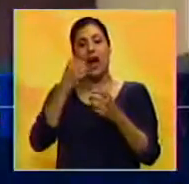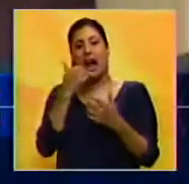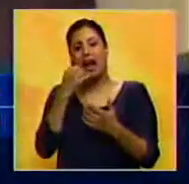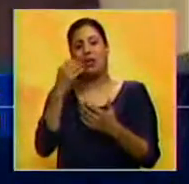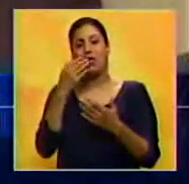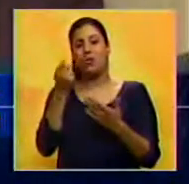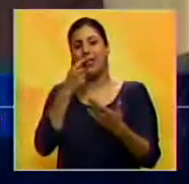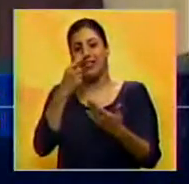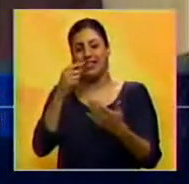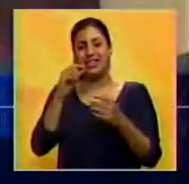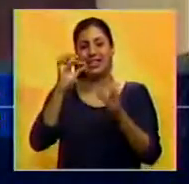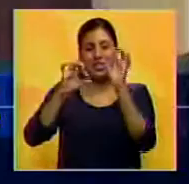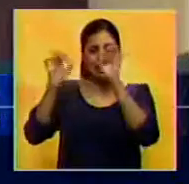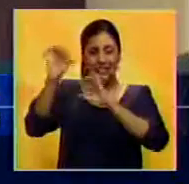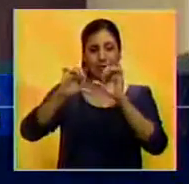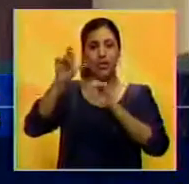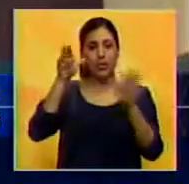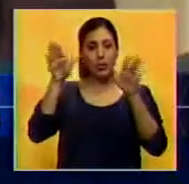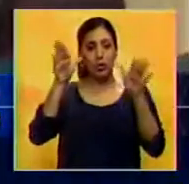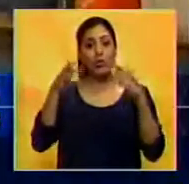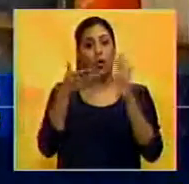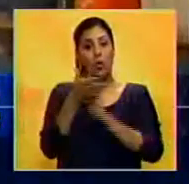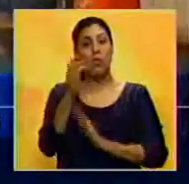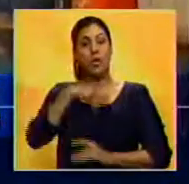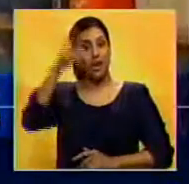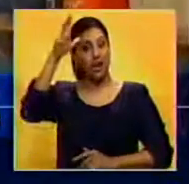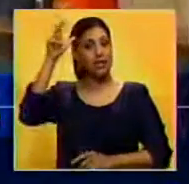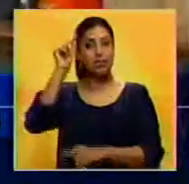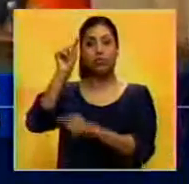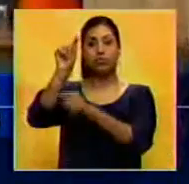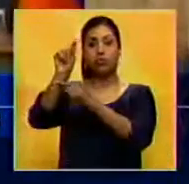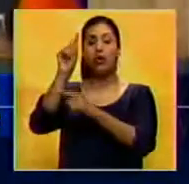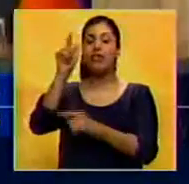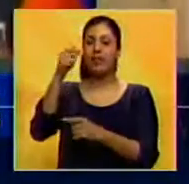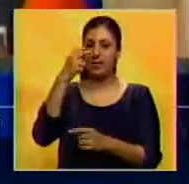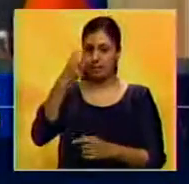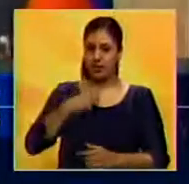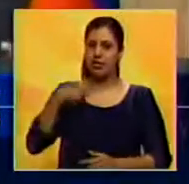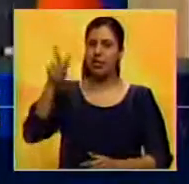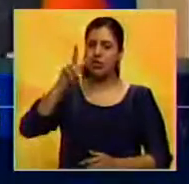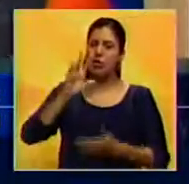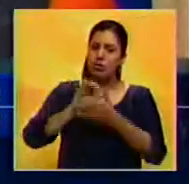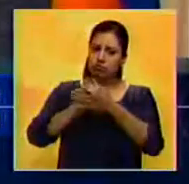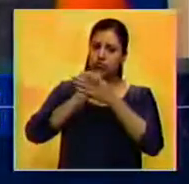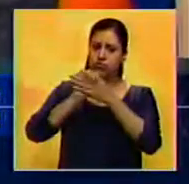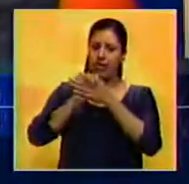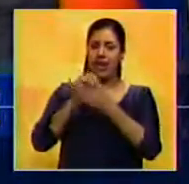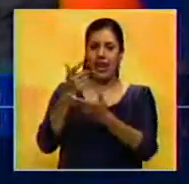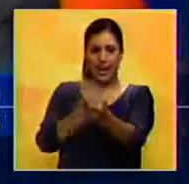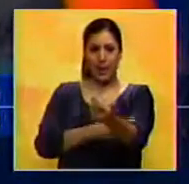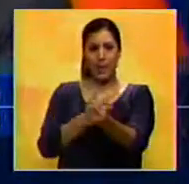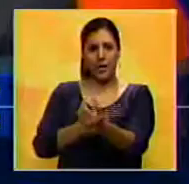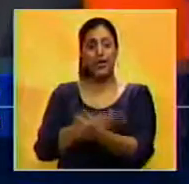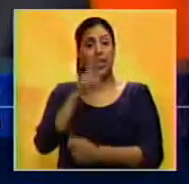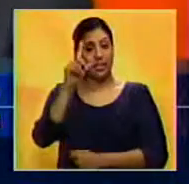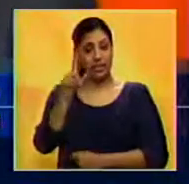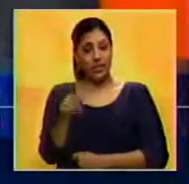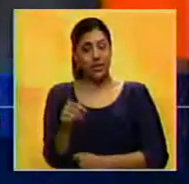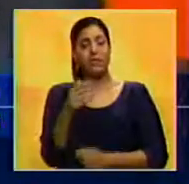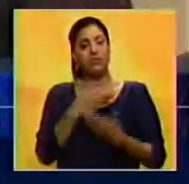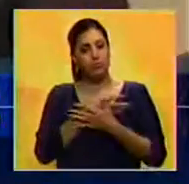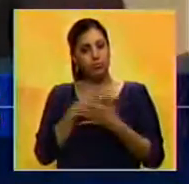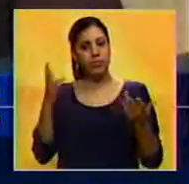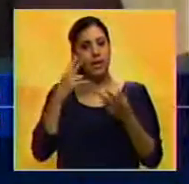y turismo. La canciller Desi Rodríguez exhortó a su homólogo ruso a visitar a Venezuela para estrechar los lazos de hermandad y también